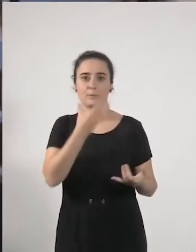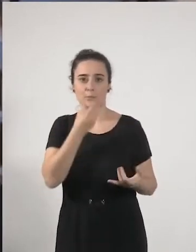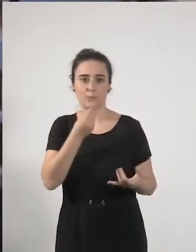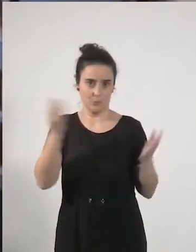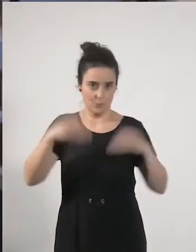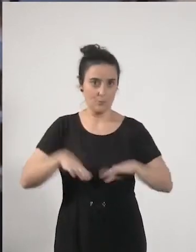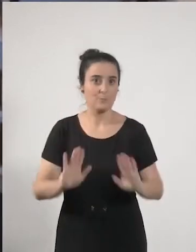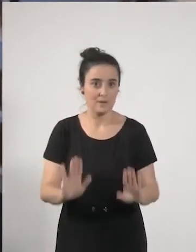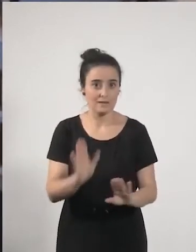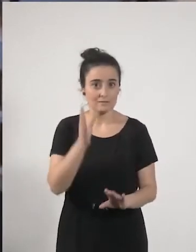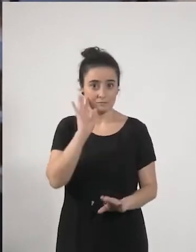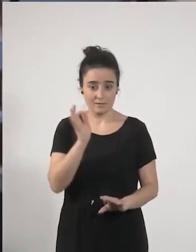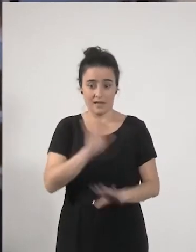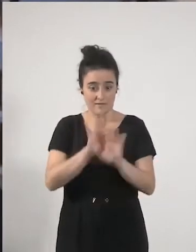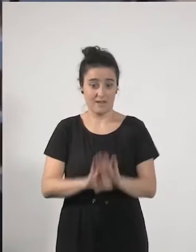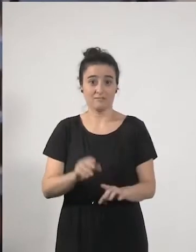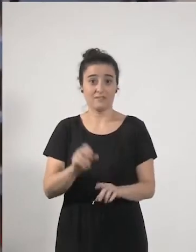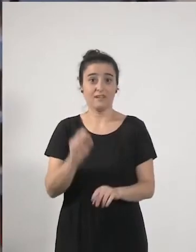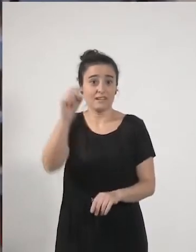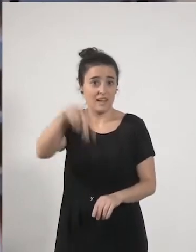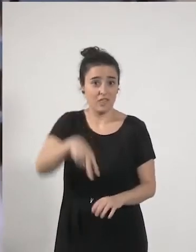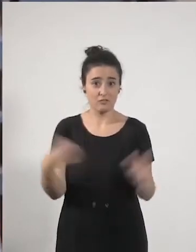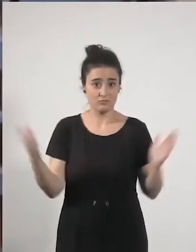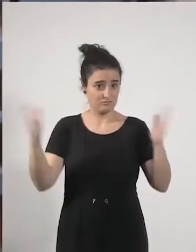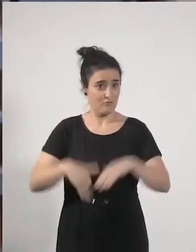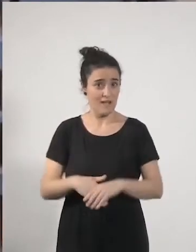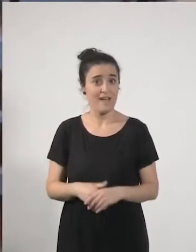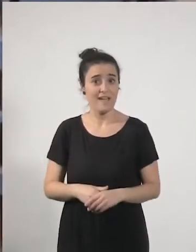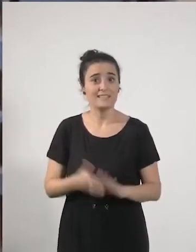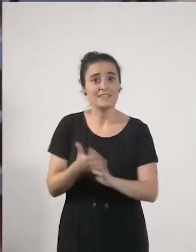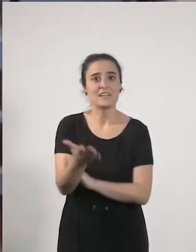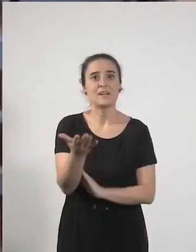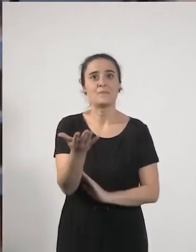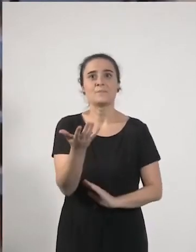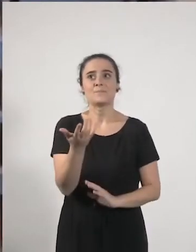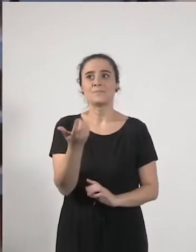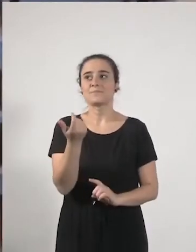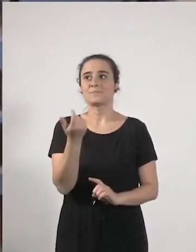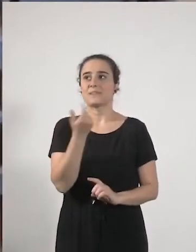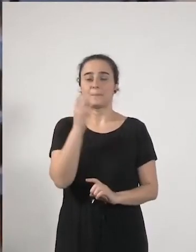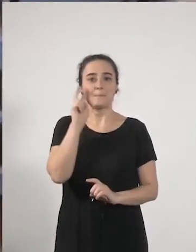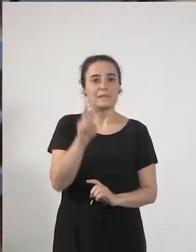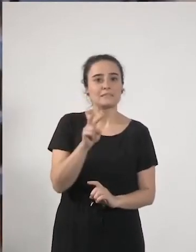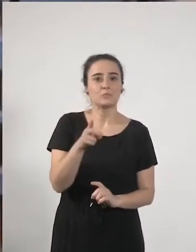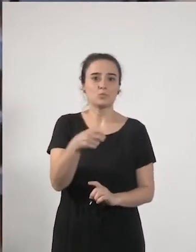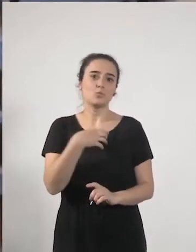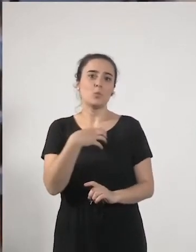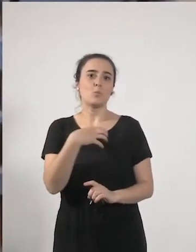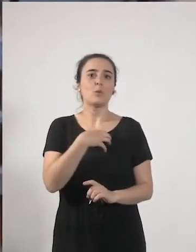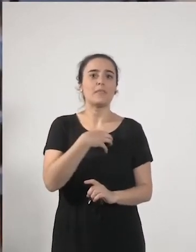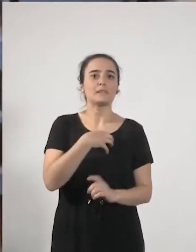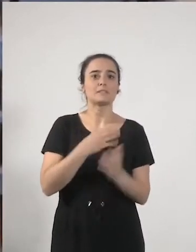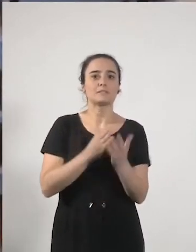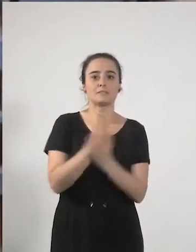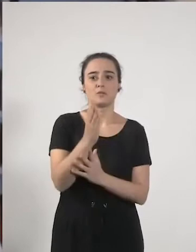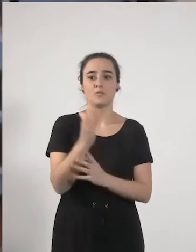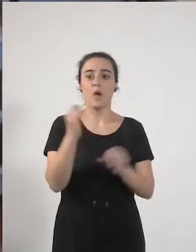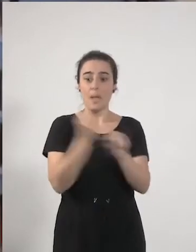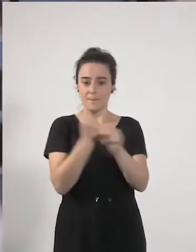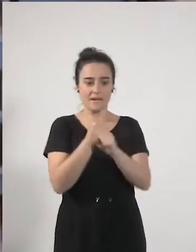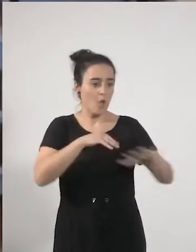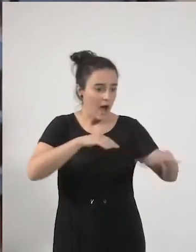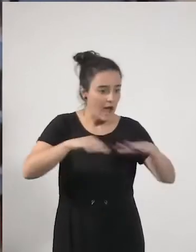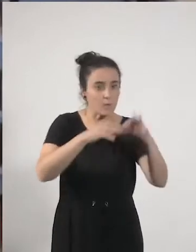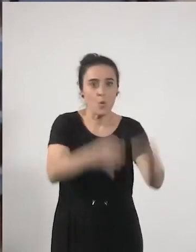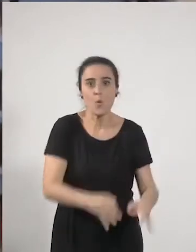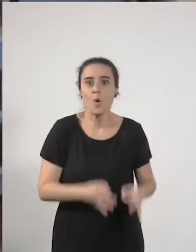la razón, ¿no? Por una parte, se ve que incluso no puedes estar totalmente siempre activo en el mercado porque esto